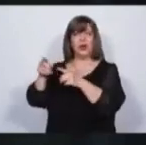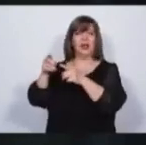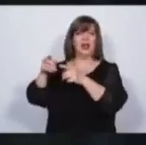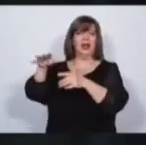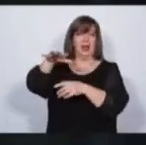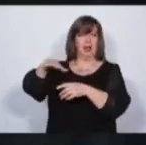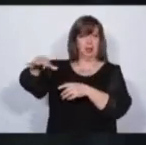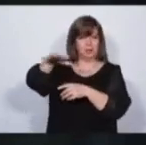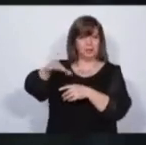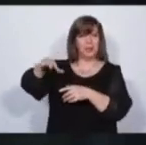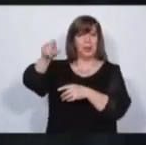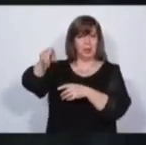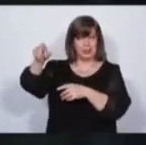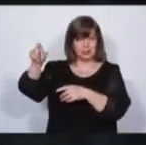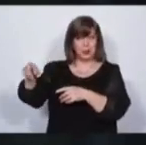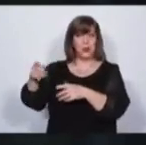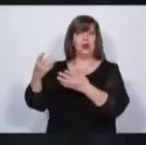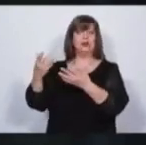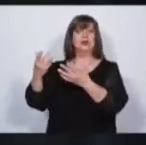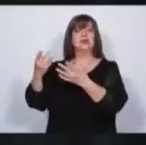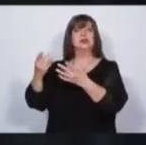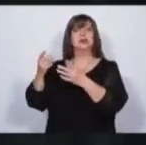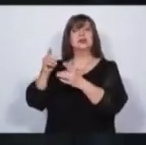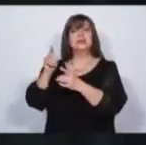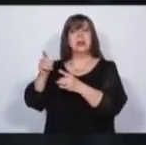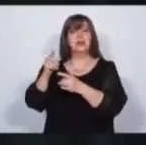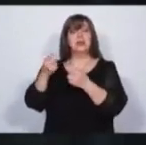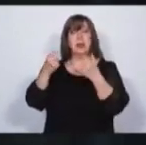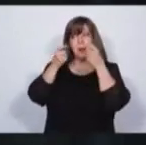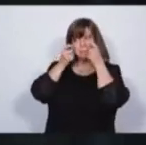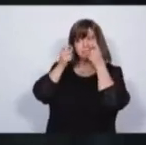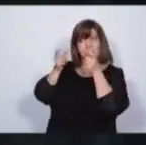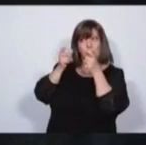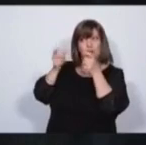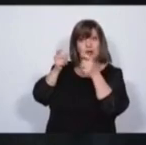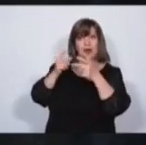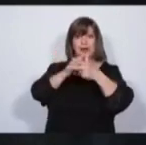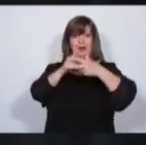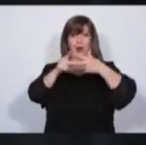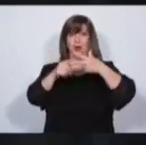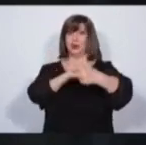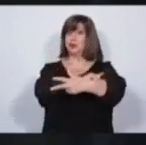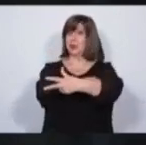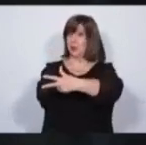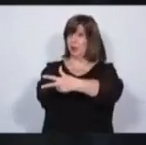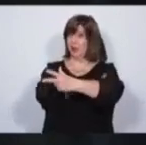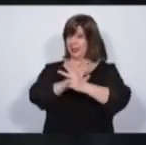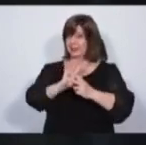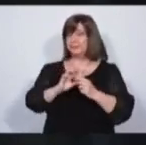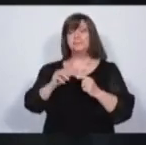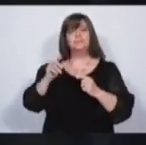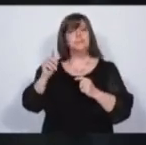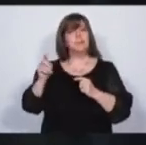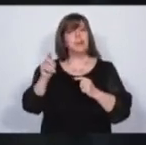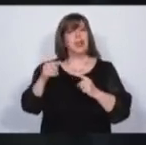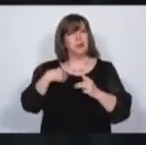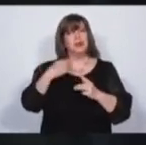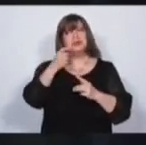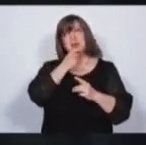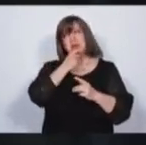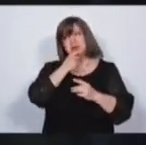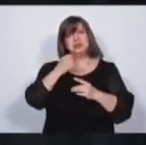no solo por la opinión pública, sino por el resto de los poderes del Estado. Pero Mendoza está avanzando en muchos